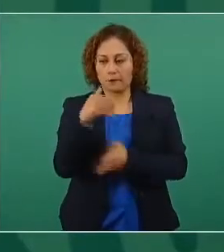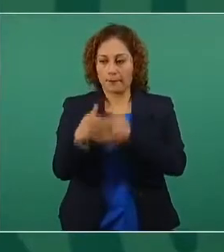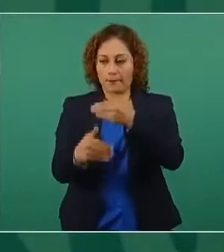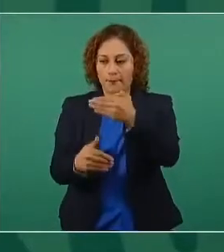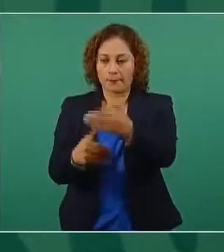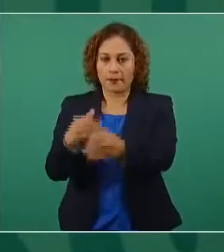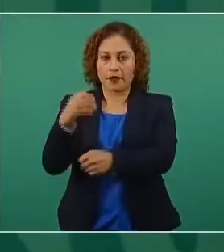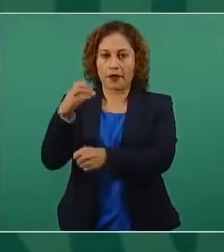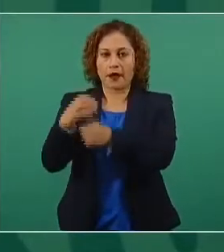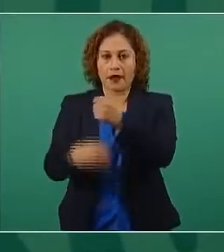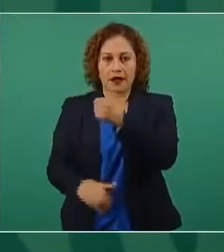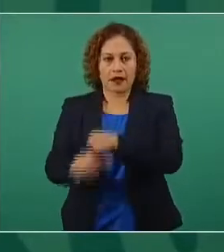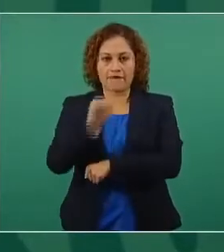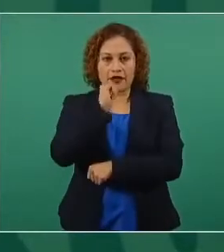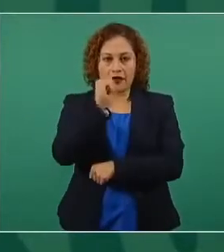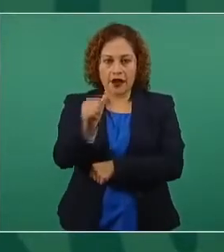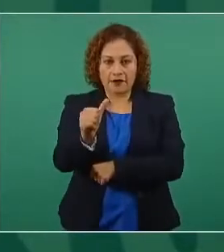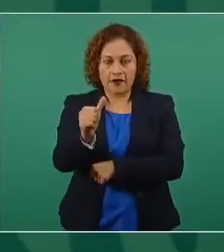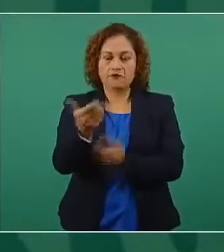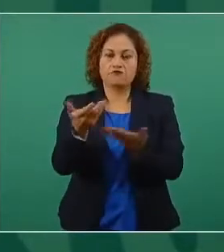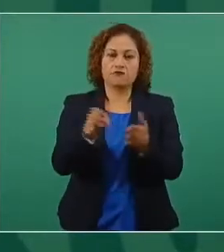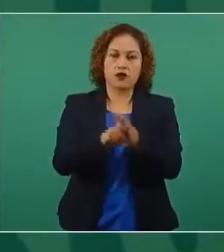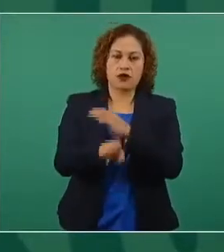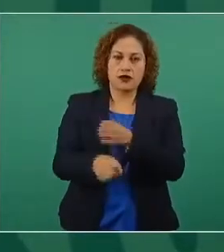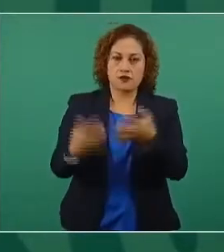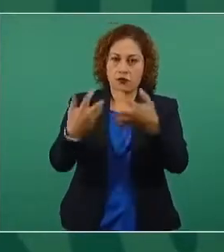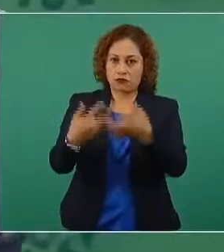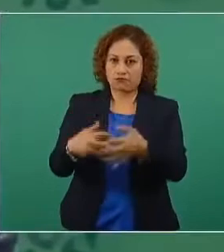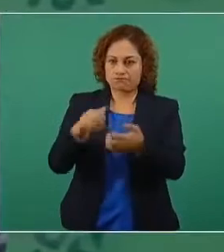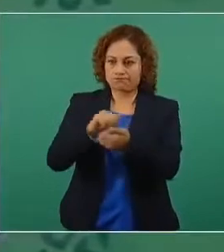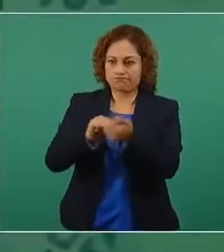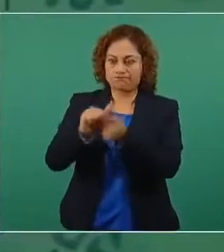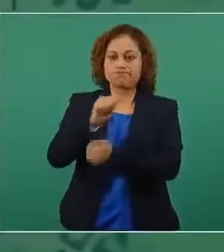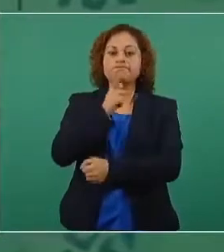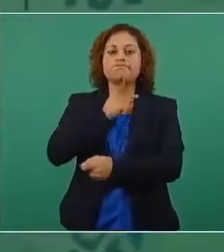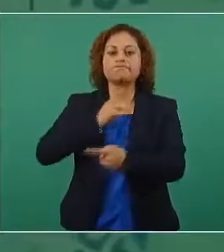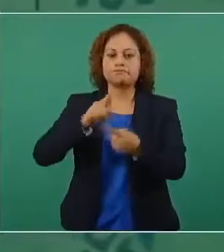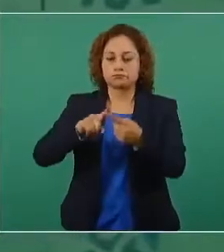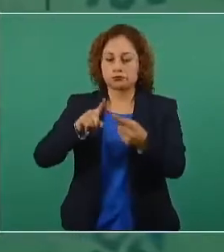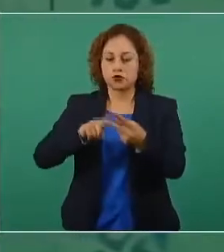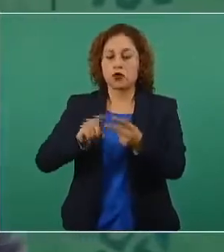ni la refinería ni el Tren Mayo.